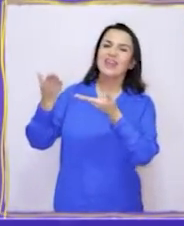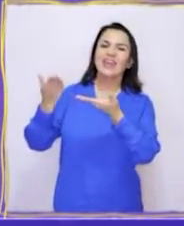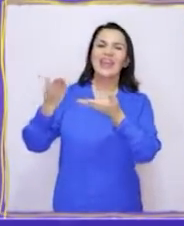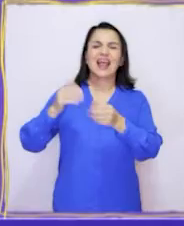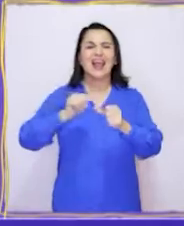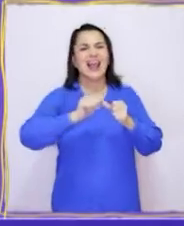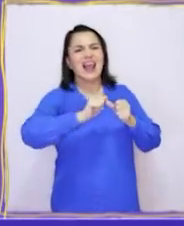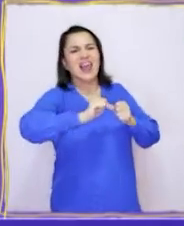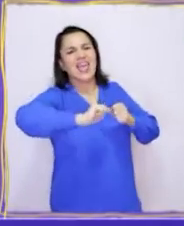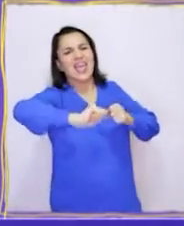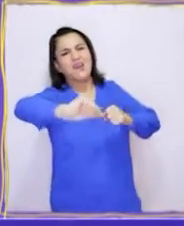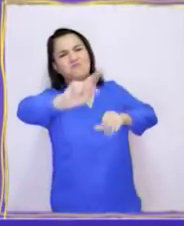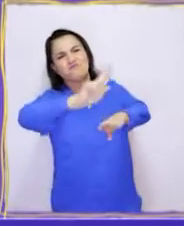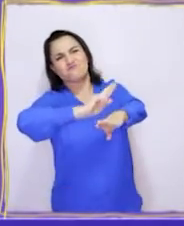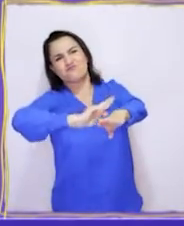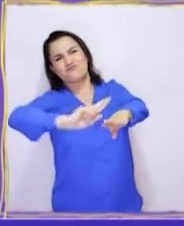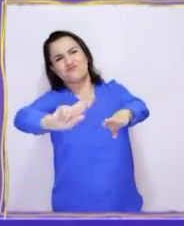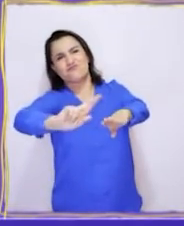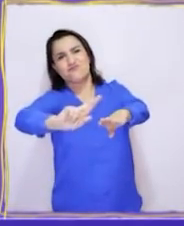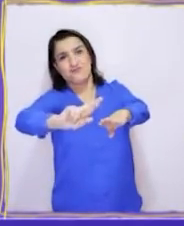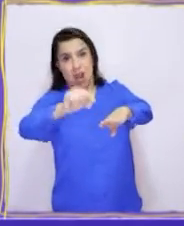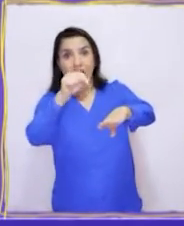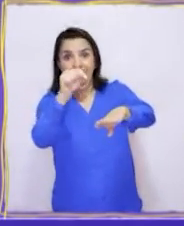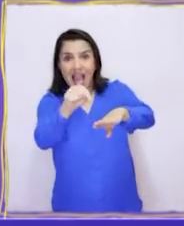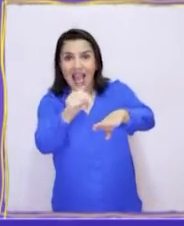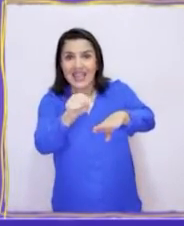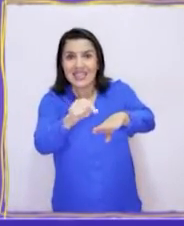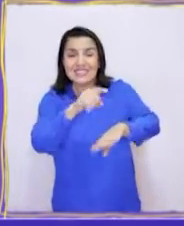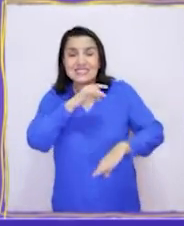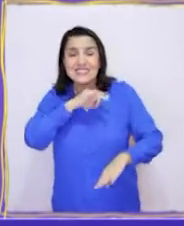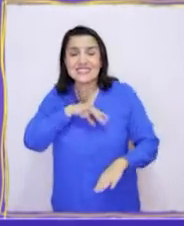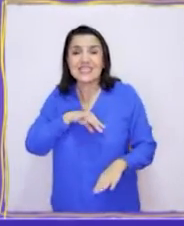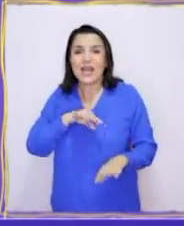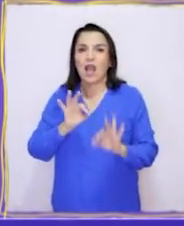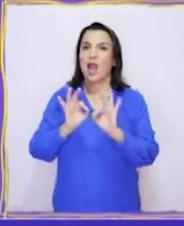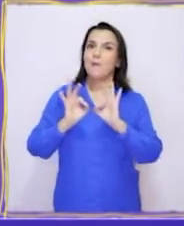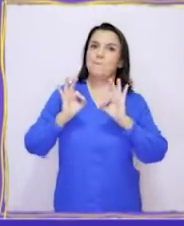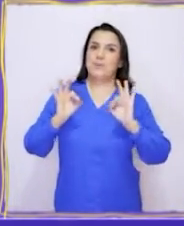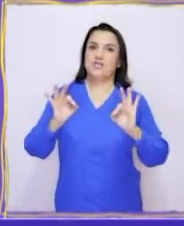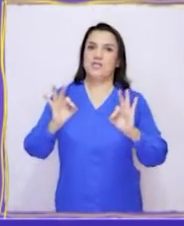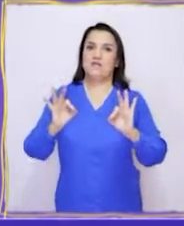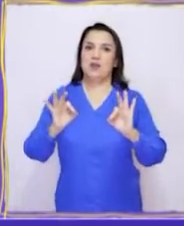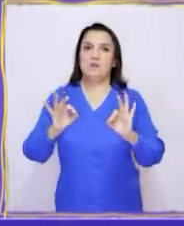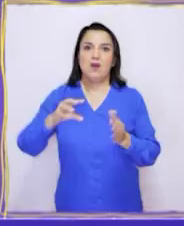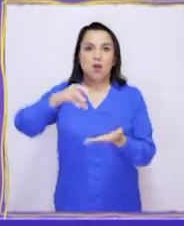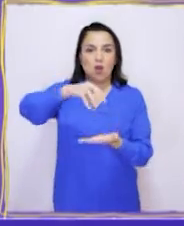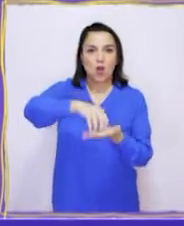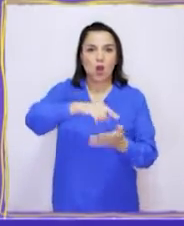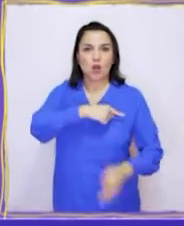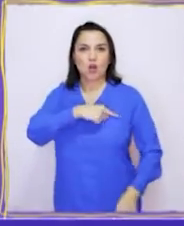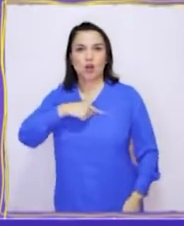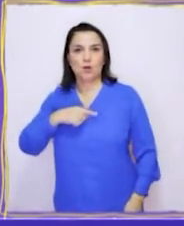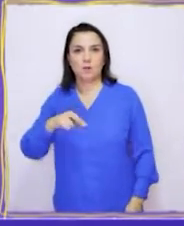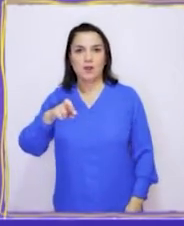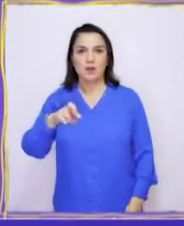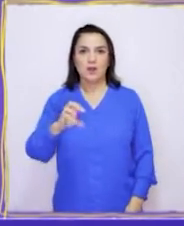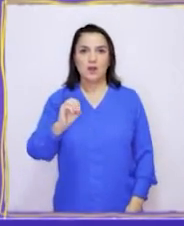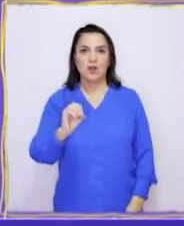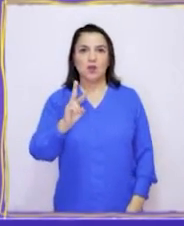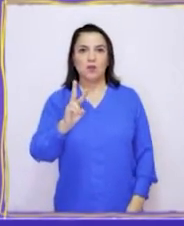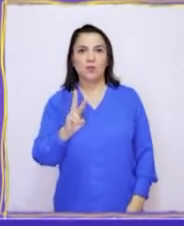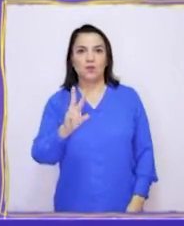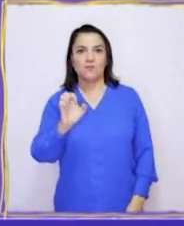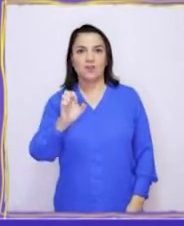más extremas de nuestro país, en la zona austral. Específicamente, estoy en Porvenir, en el